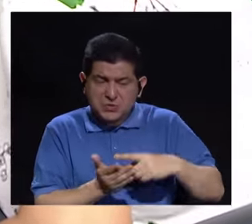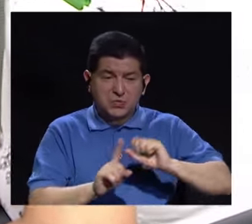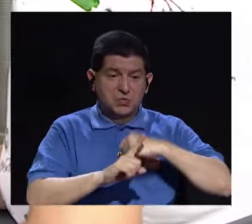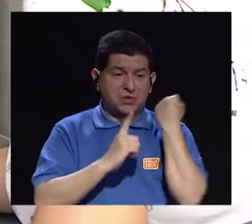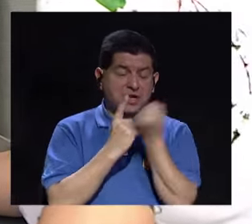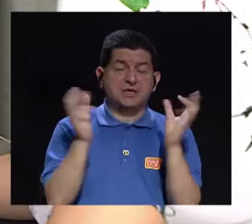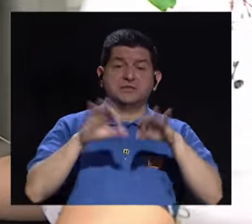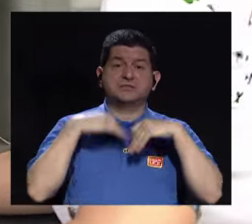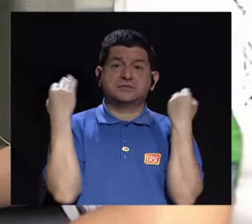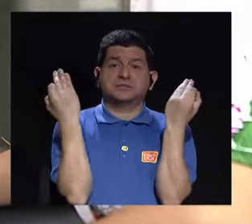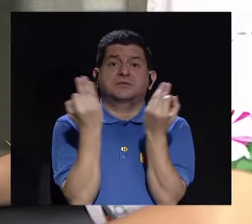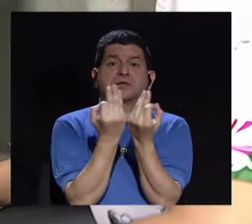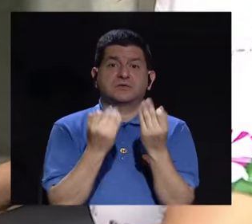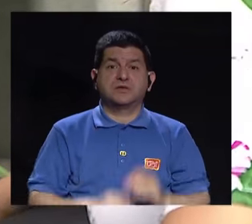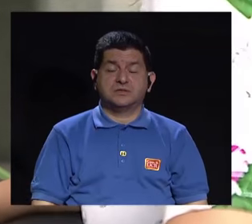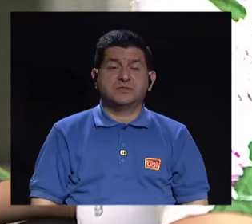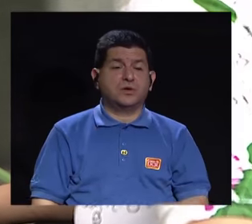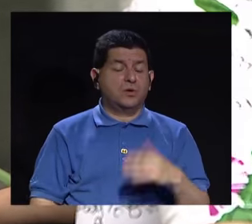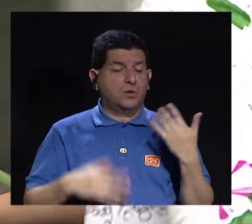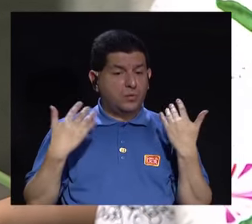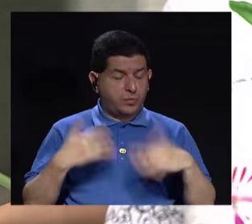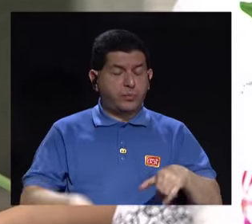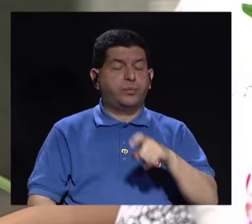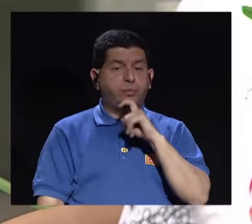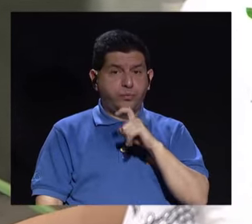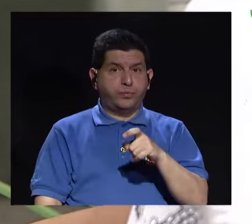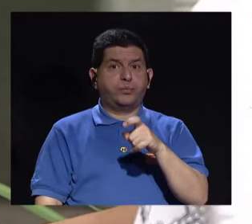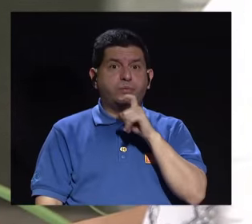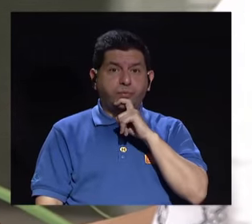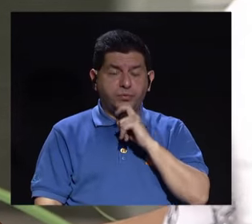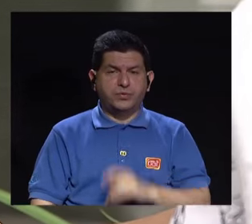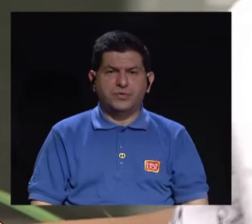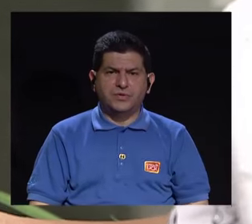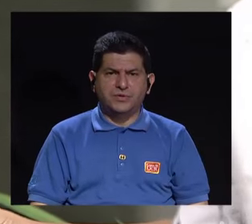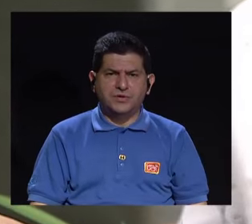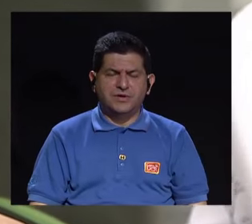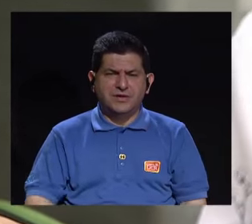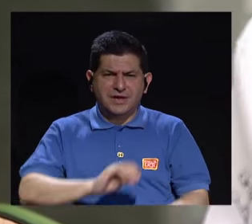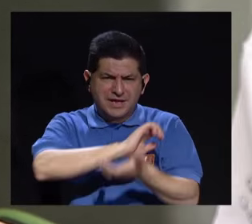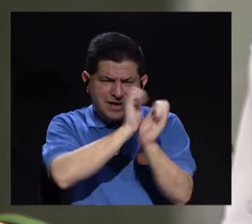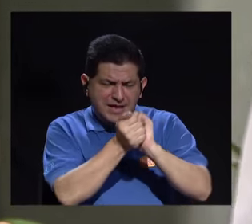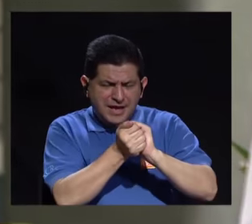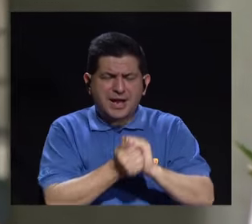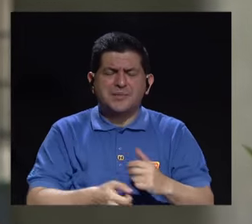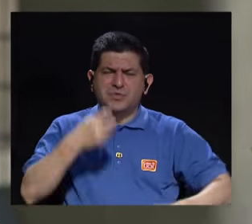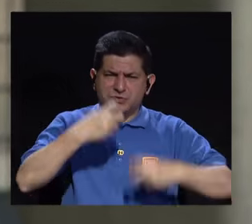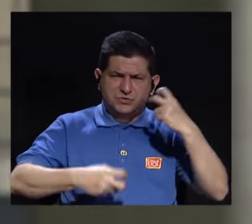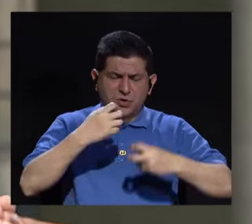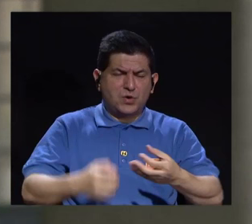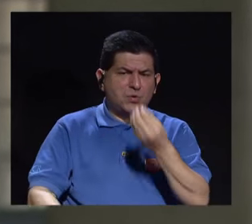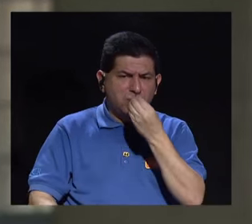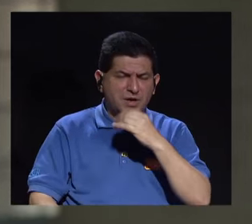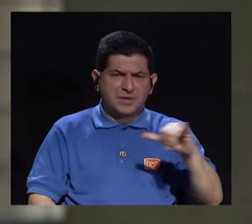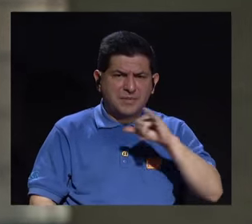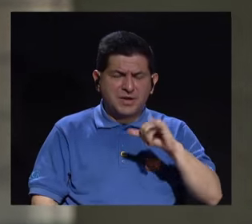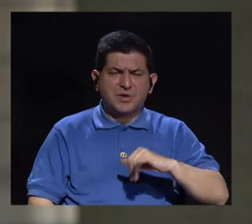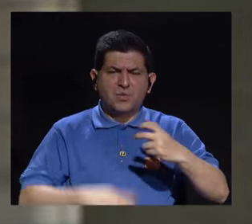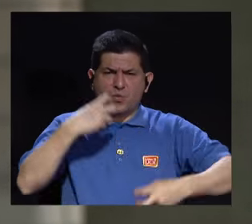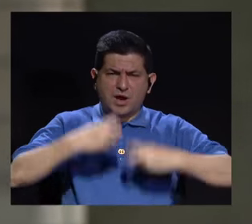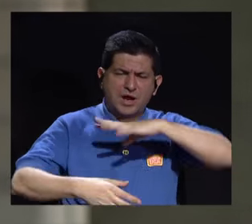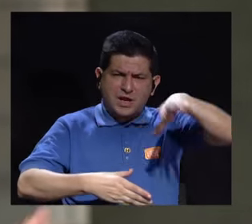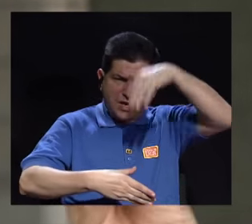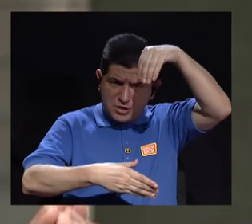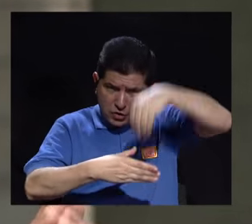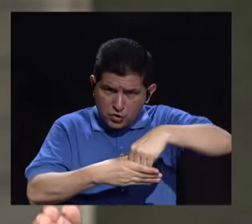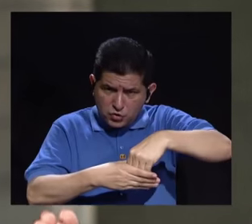bueno, la situación familiar se comienza a tornar realmente bastante complicada. El tema de trastornos de alimentación es un tema de entorno también, de